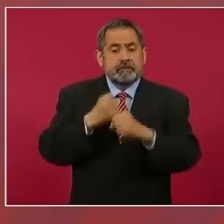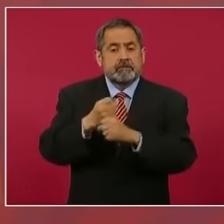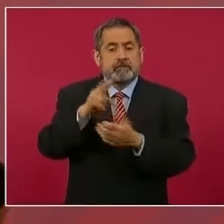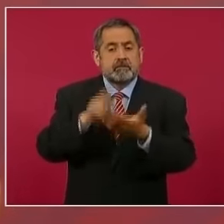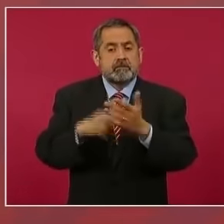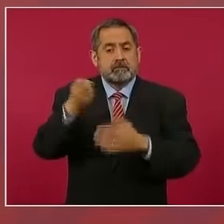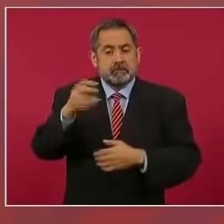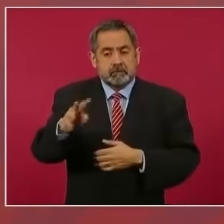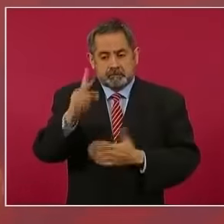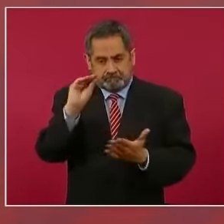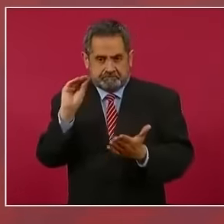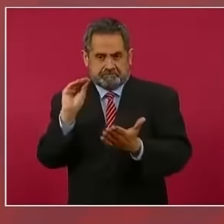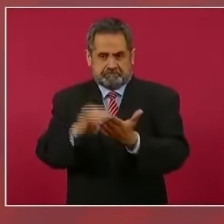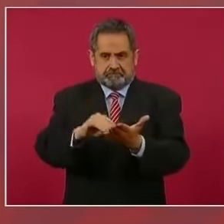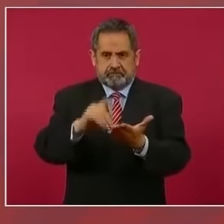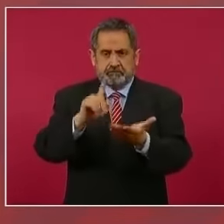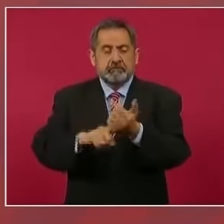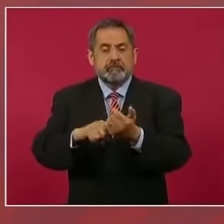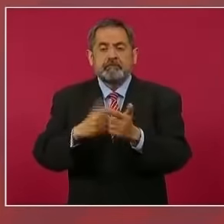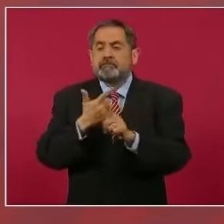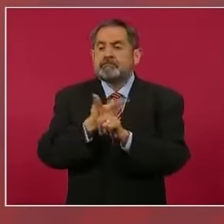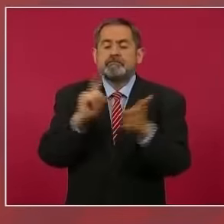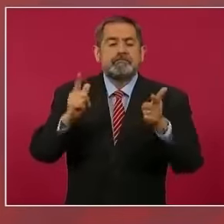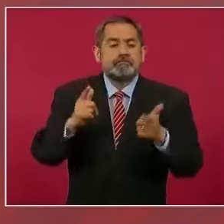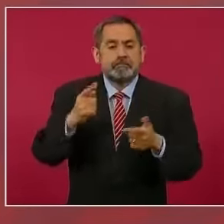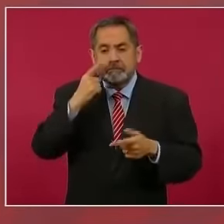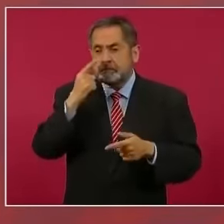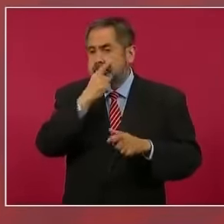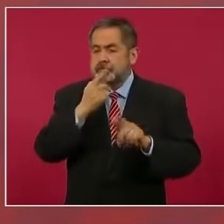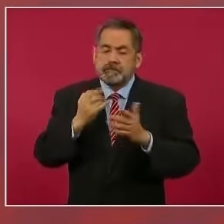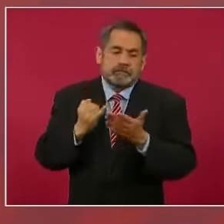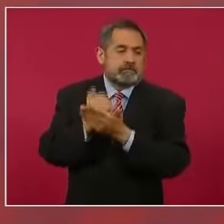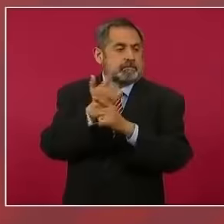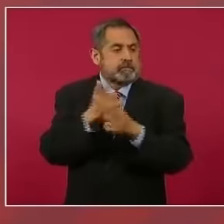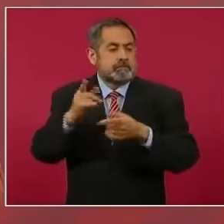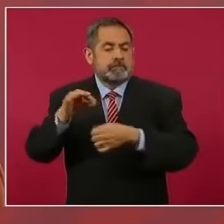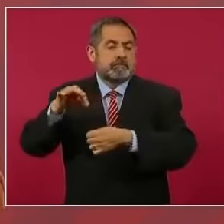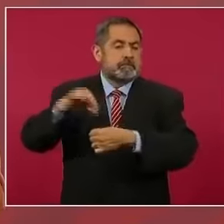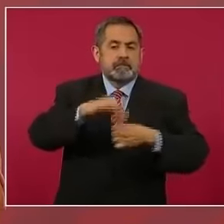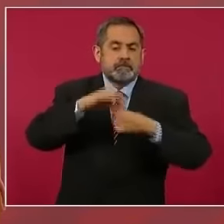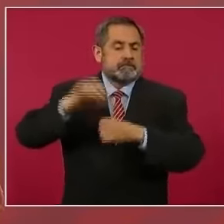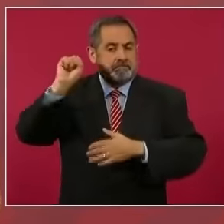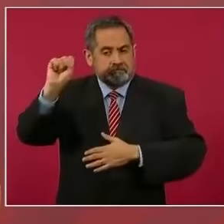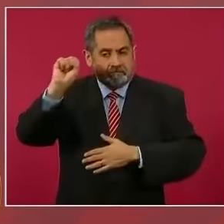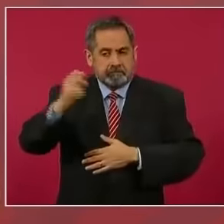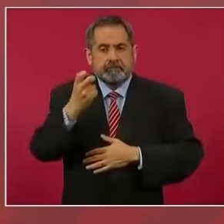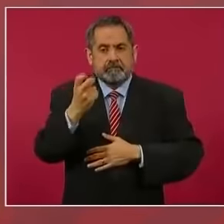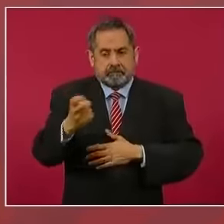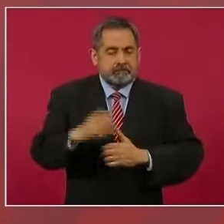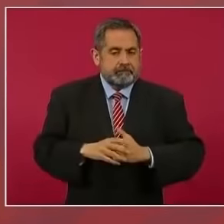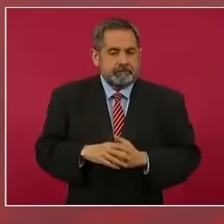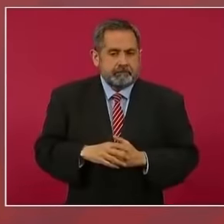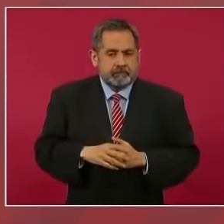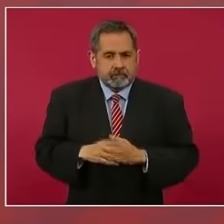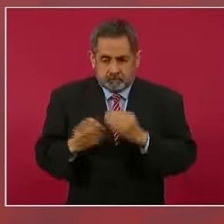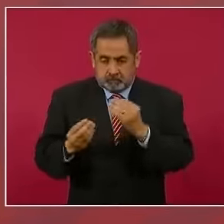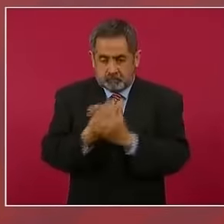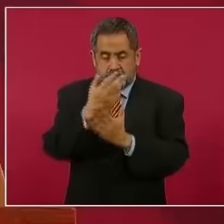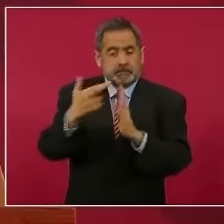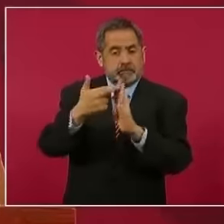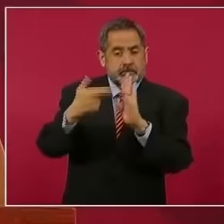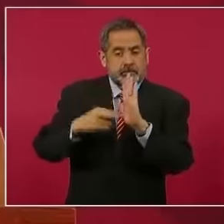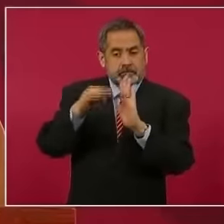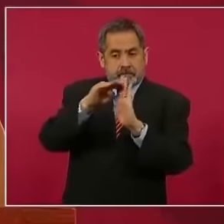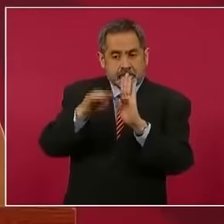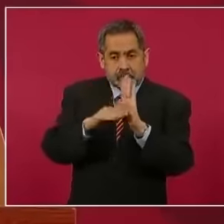para instaurar en nuestro país la libertad y la democracia sindical. Y en estas nuevas normas